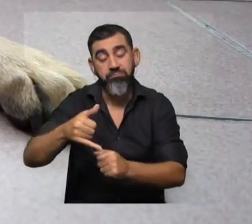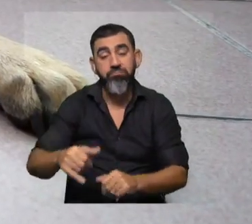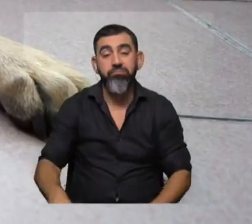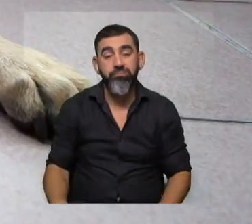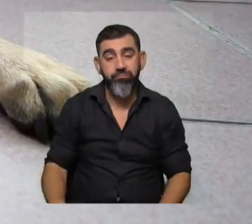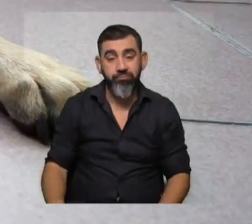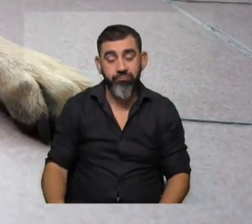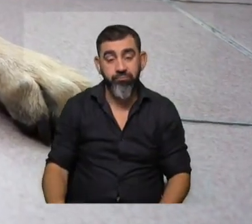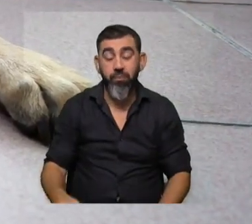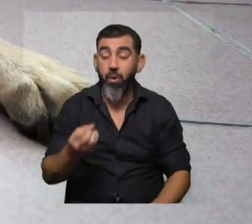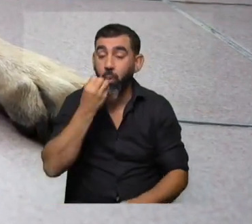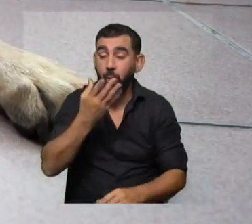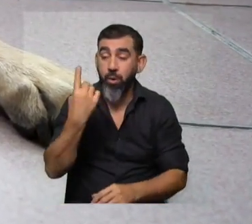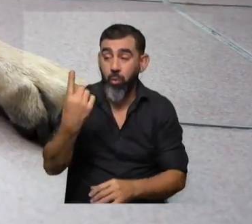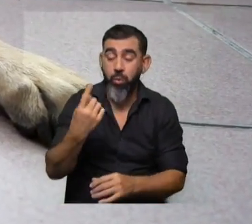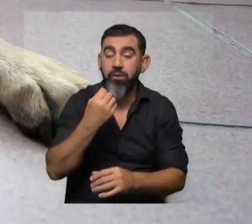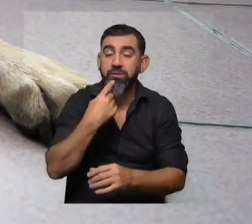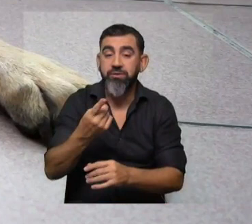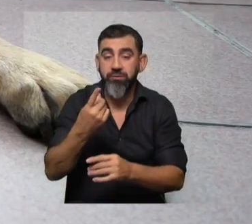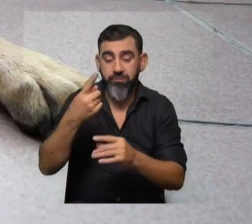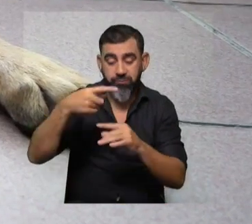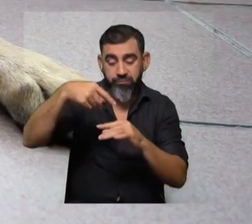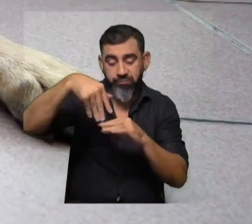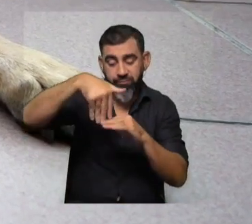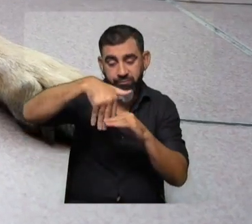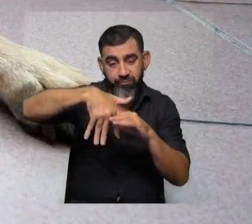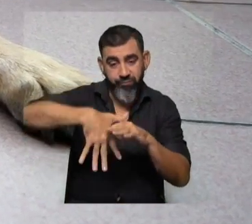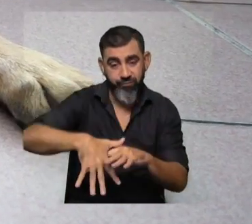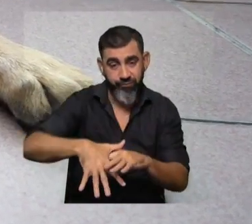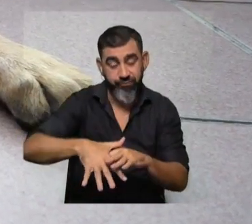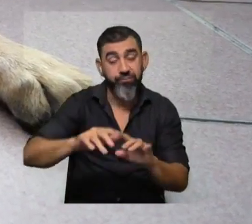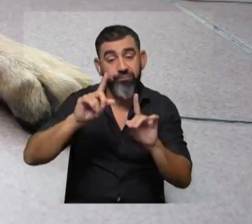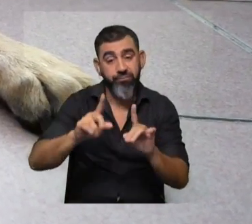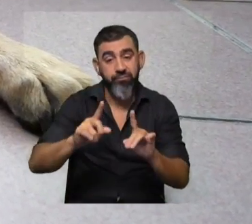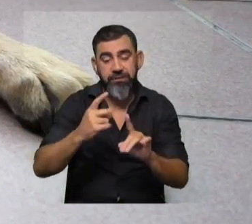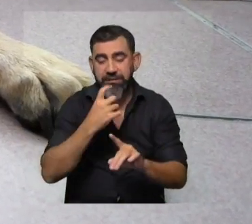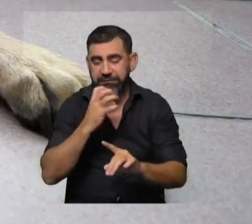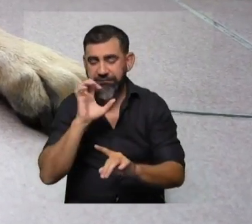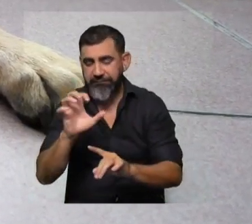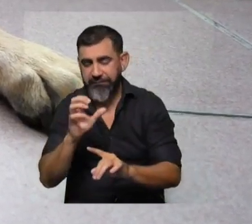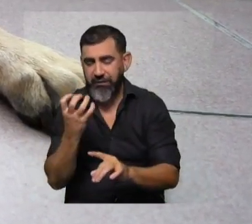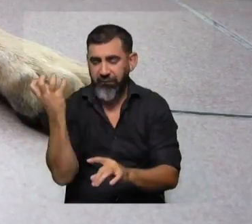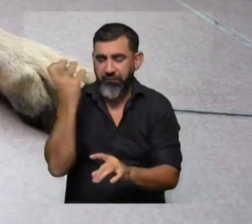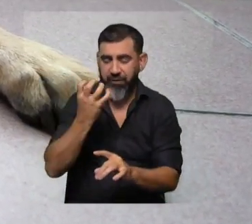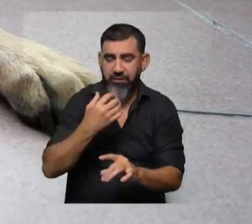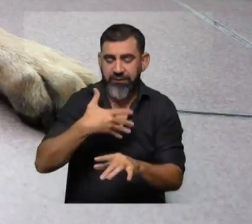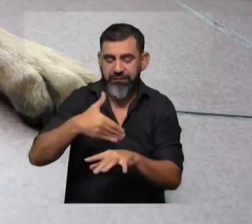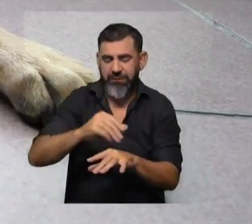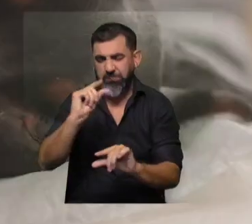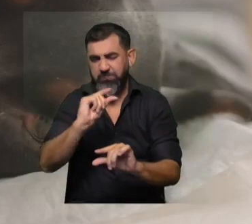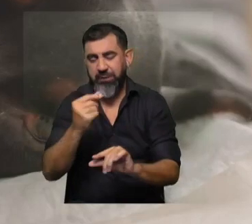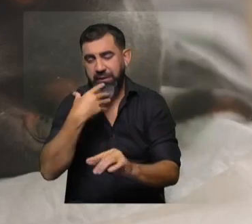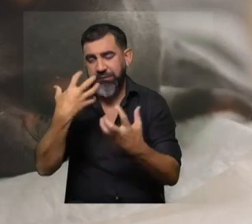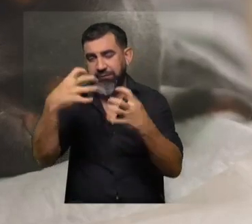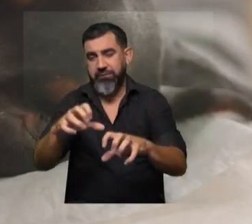es un buen excipiente porque colabora con la penetración y además es un poco amargo. Entonces tendían a lamerse menos las patas.